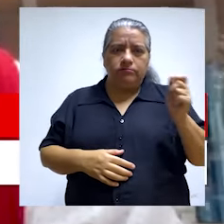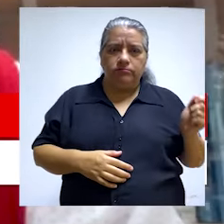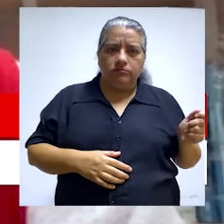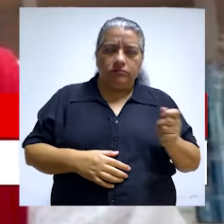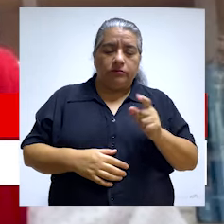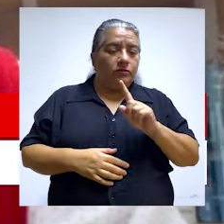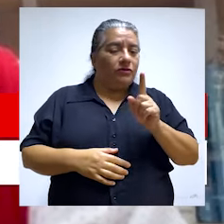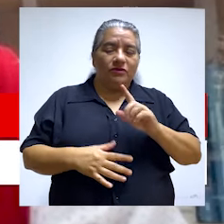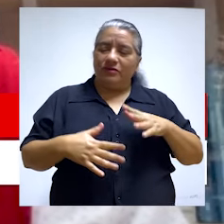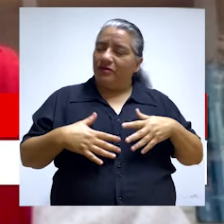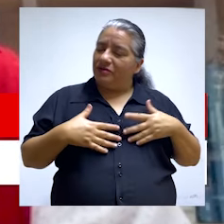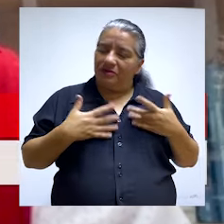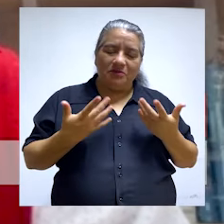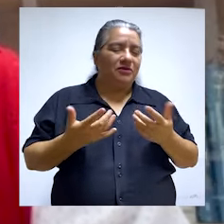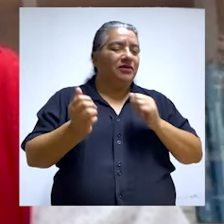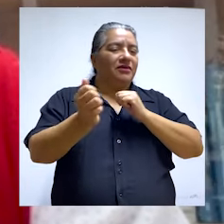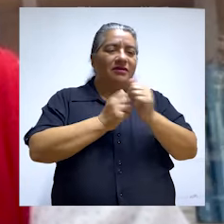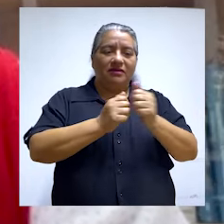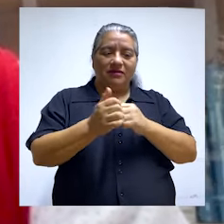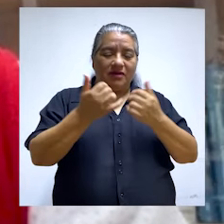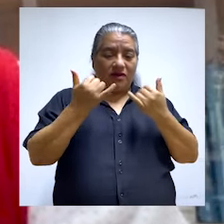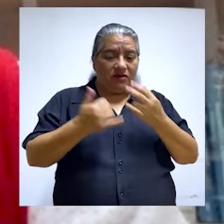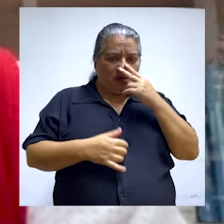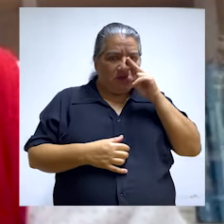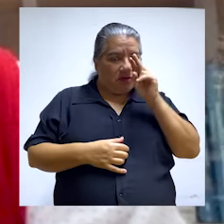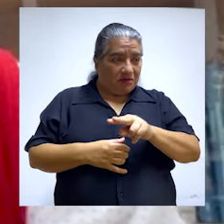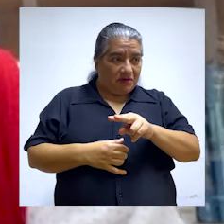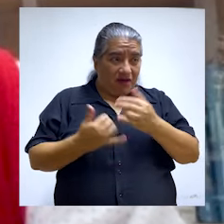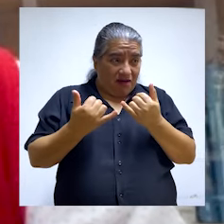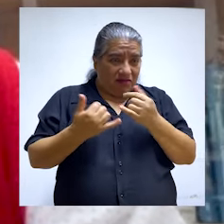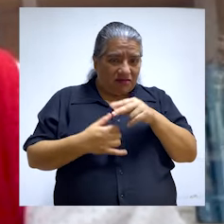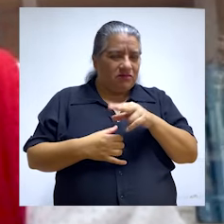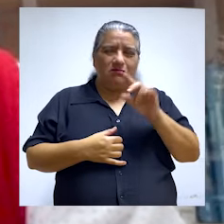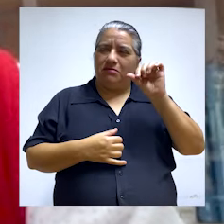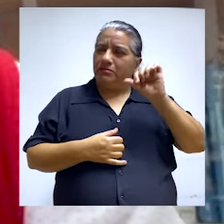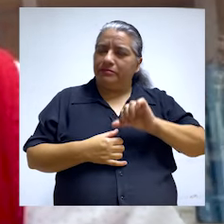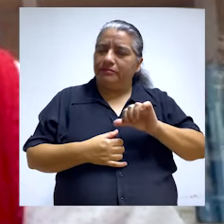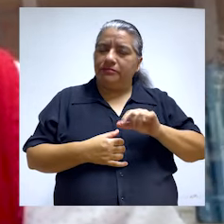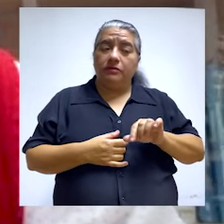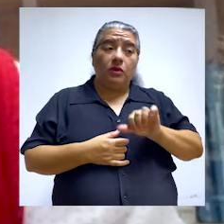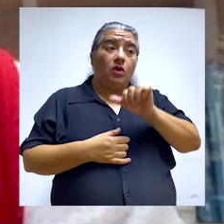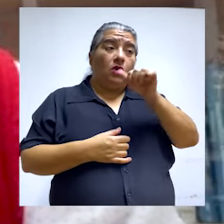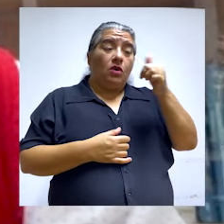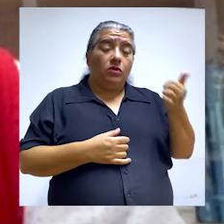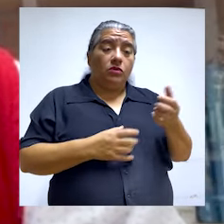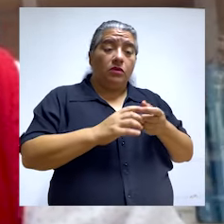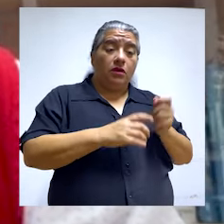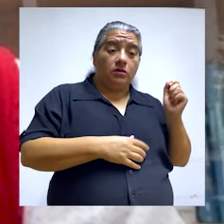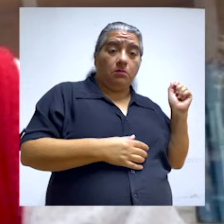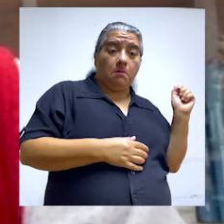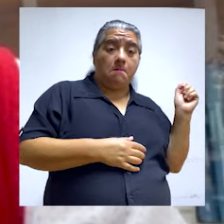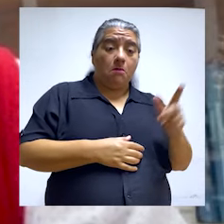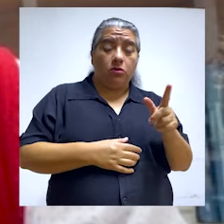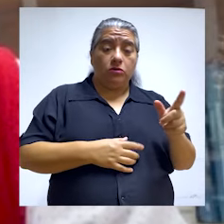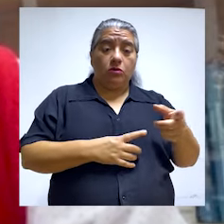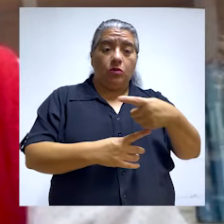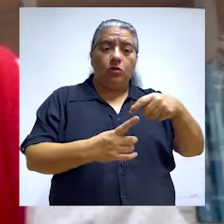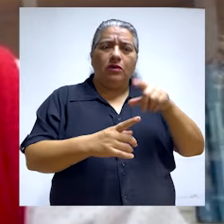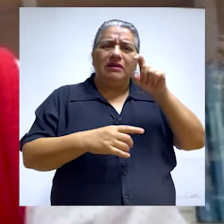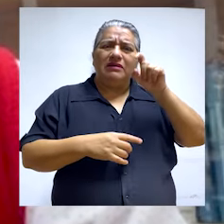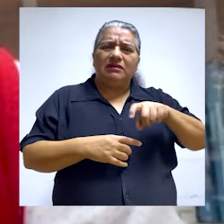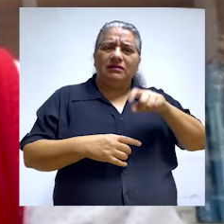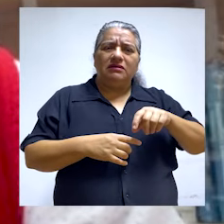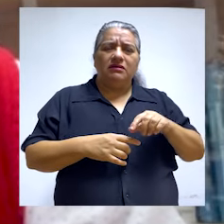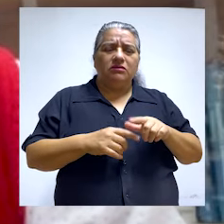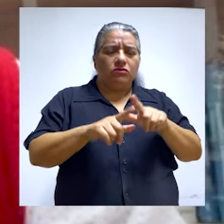se encuentra ahorita, es imposible que se llegue a desarrollar la disciplina de frontón, y lo mismo sucede con la otra disciplina que es de las bochas, lo